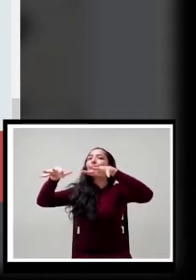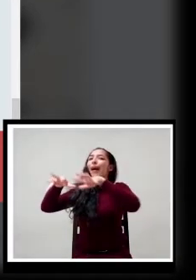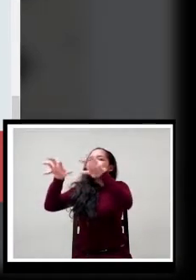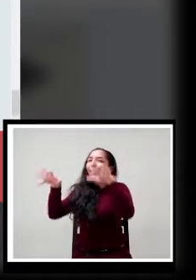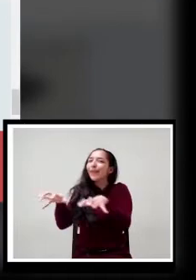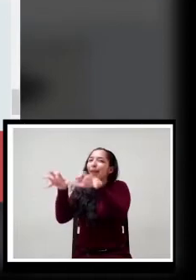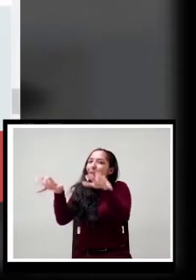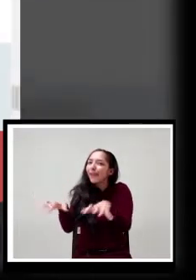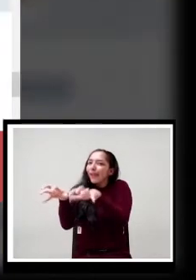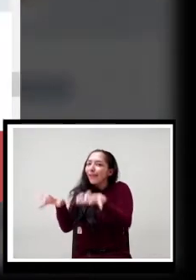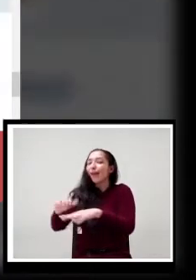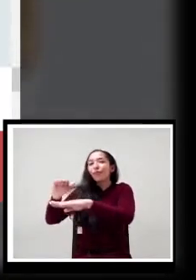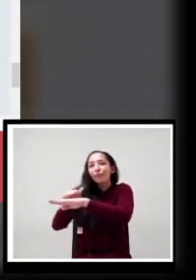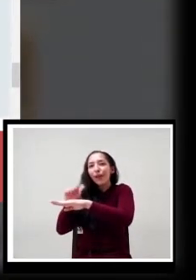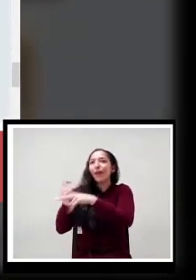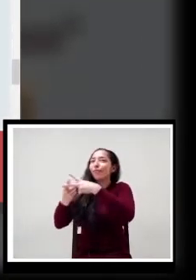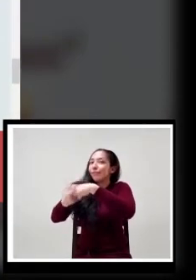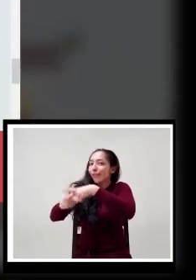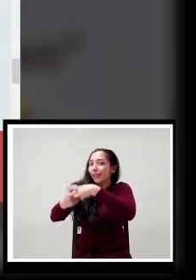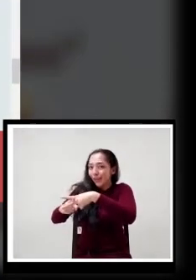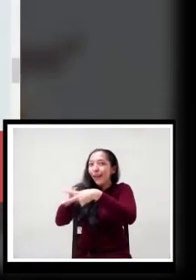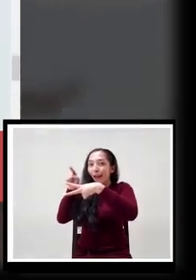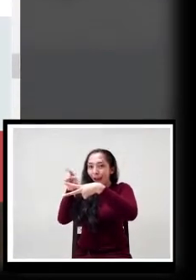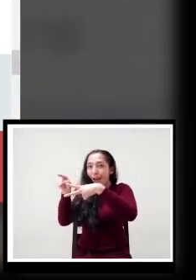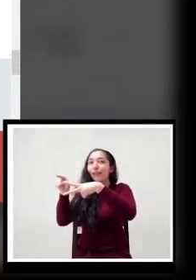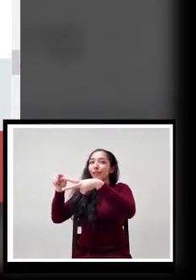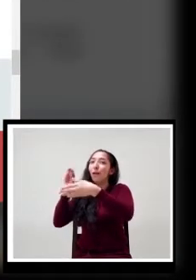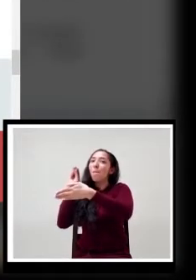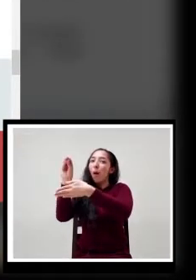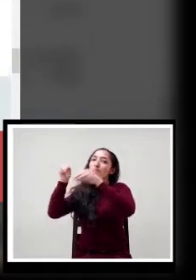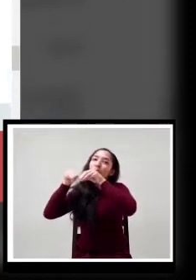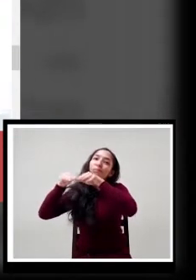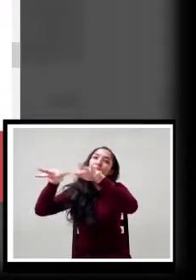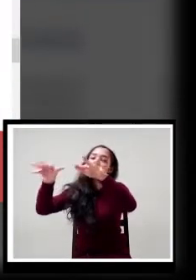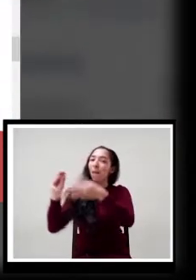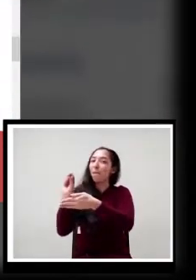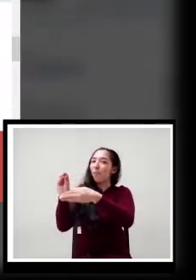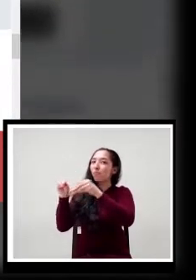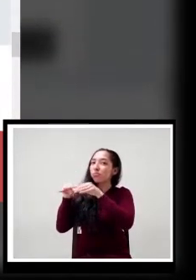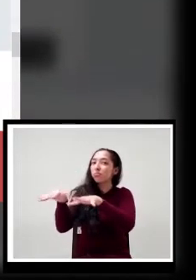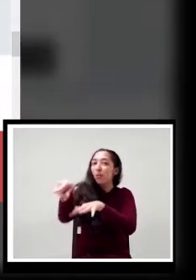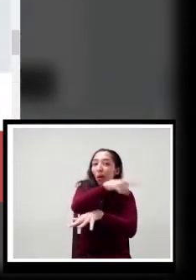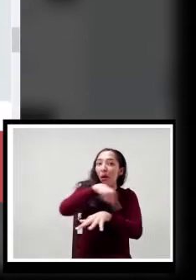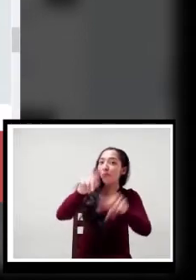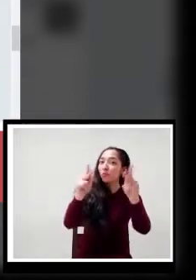que se iban diseñando a medida que pasaban las semanas.